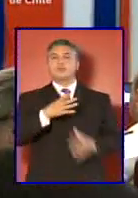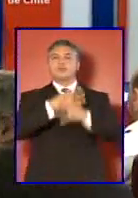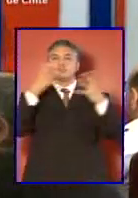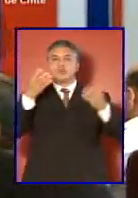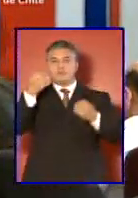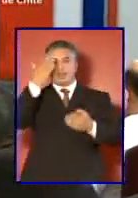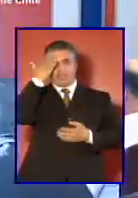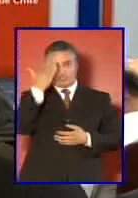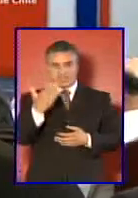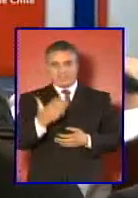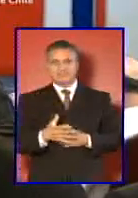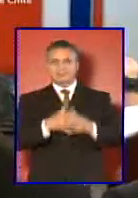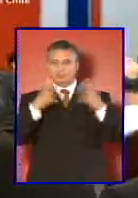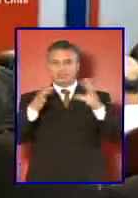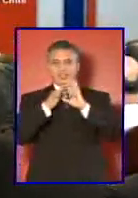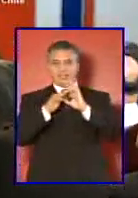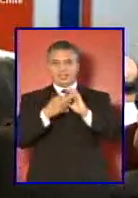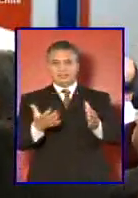buenos días muchas gracias